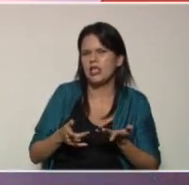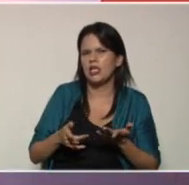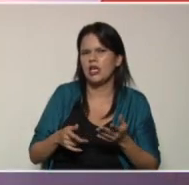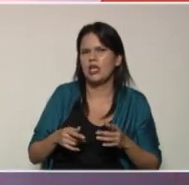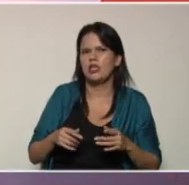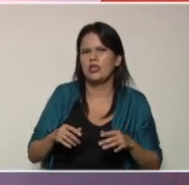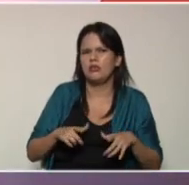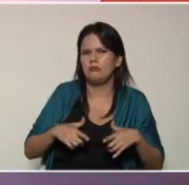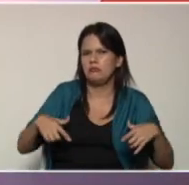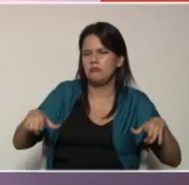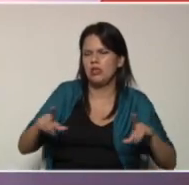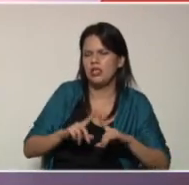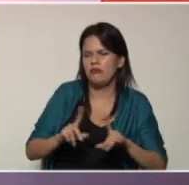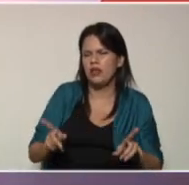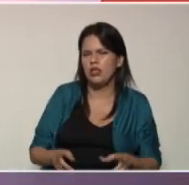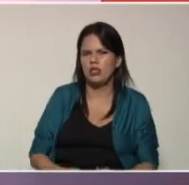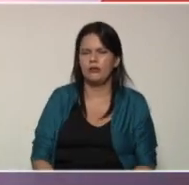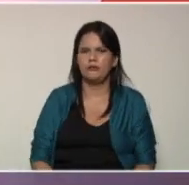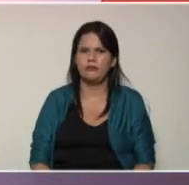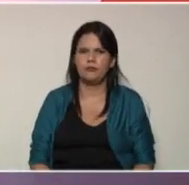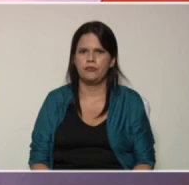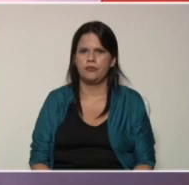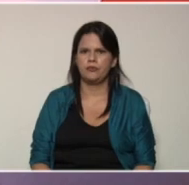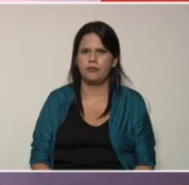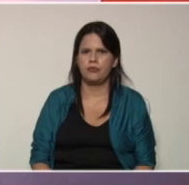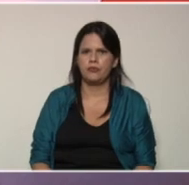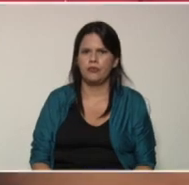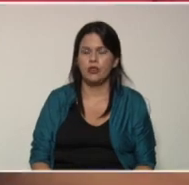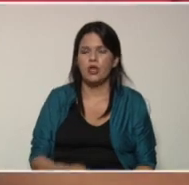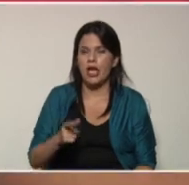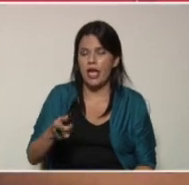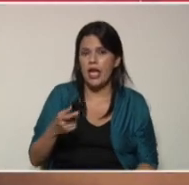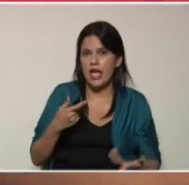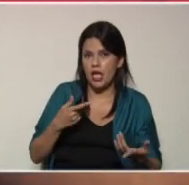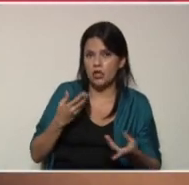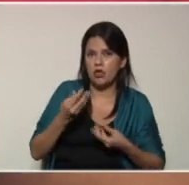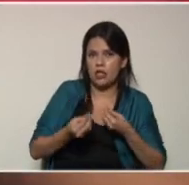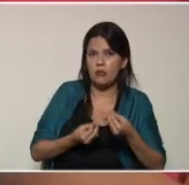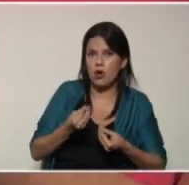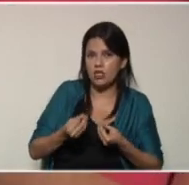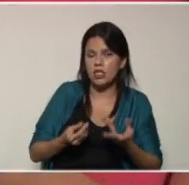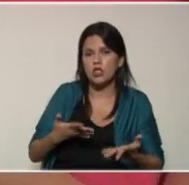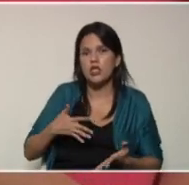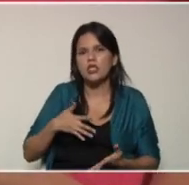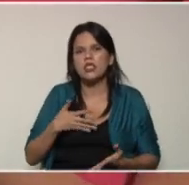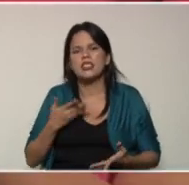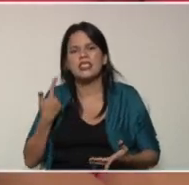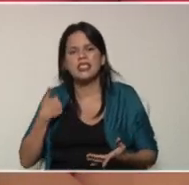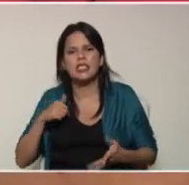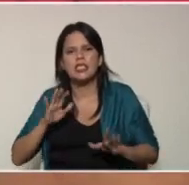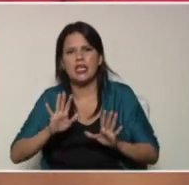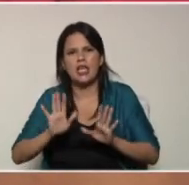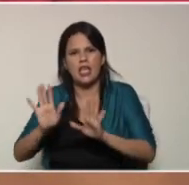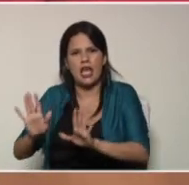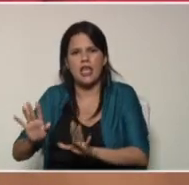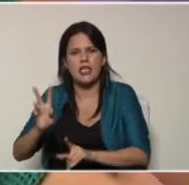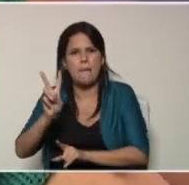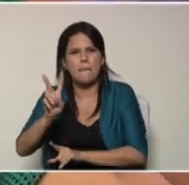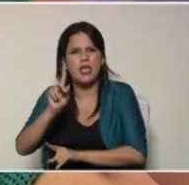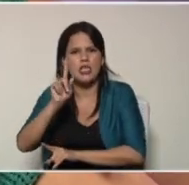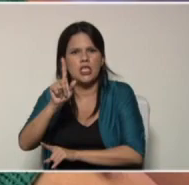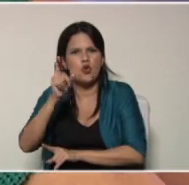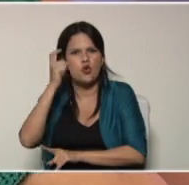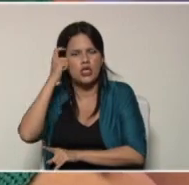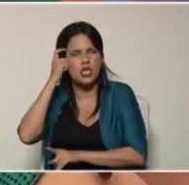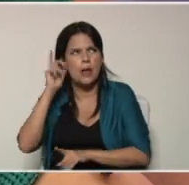precisamente Heiler entonces particularmente este tipo de sustrato se debe de dejar entre 21 días